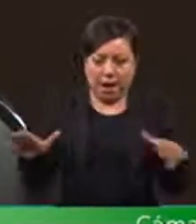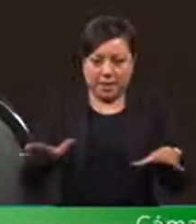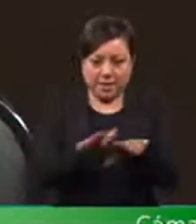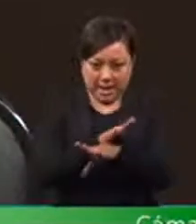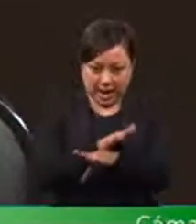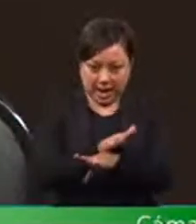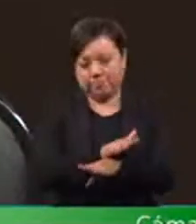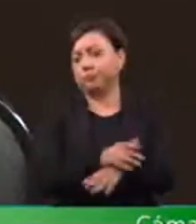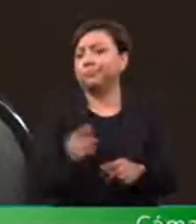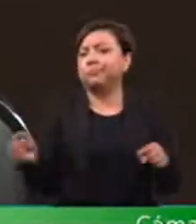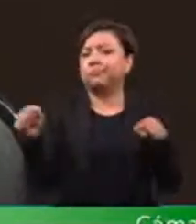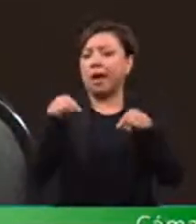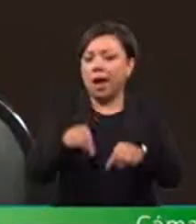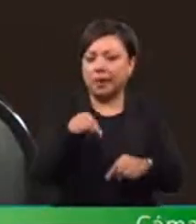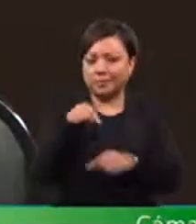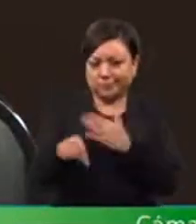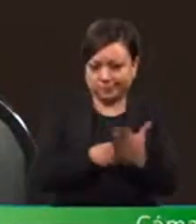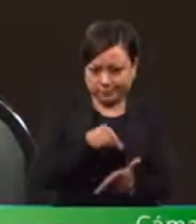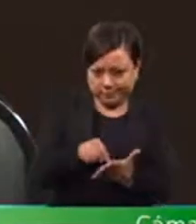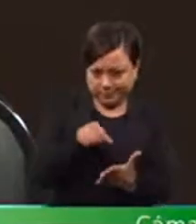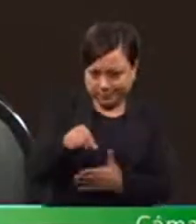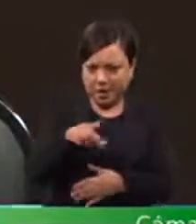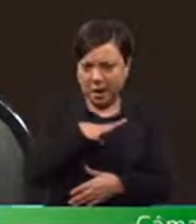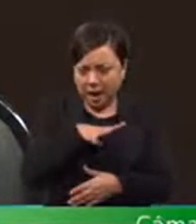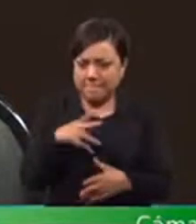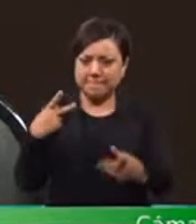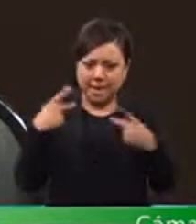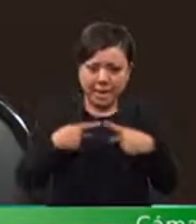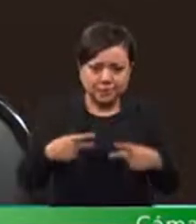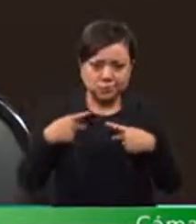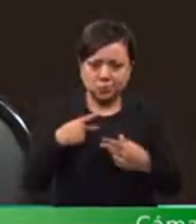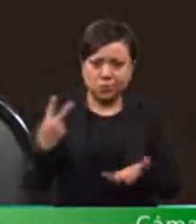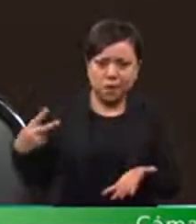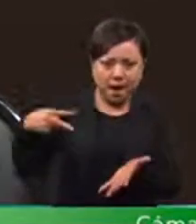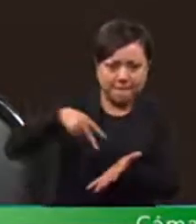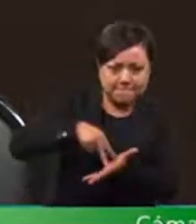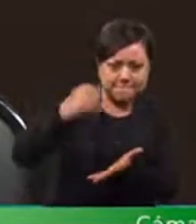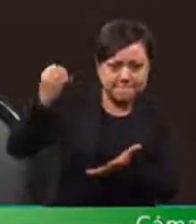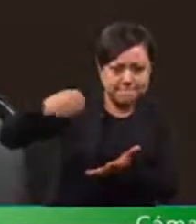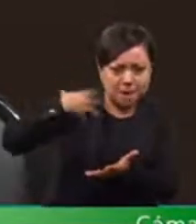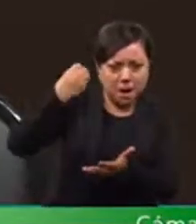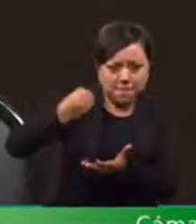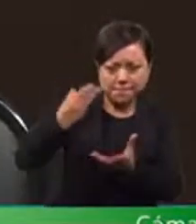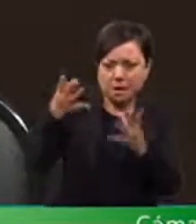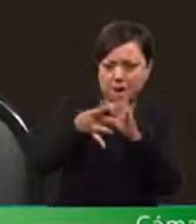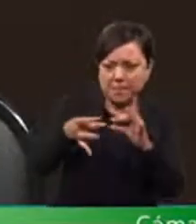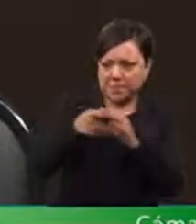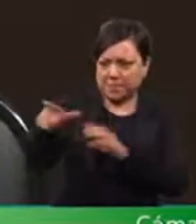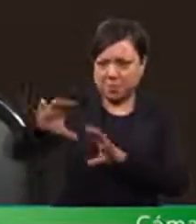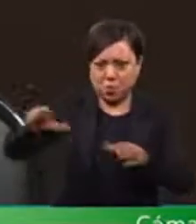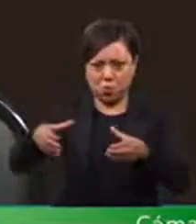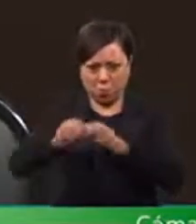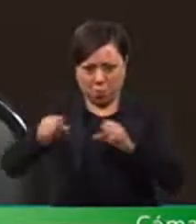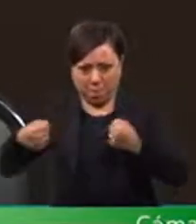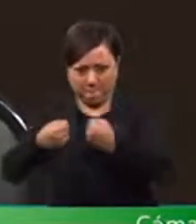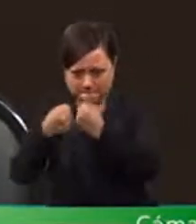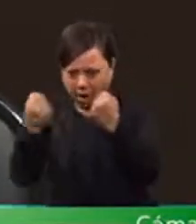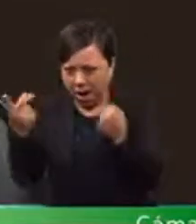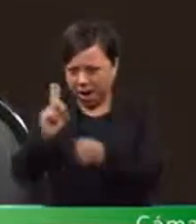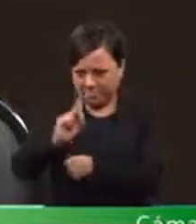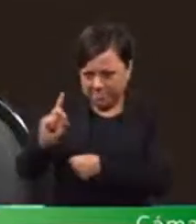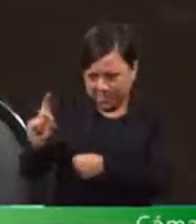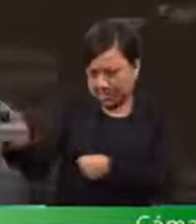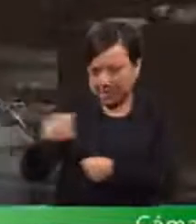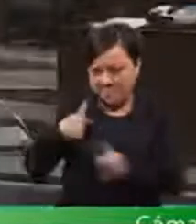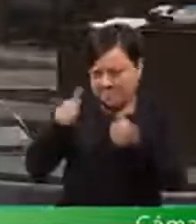sino que aquí mismo ha habido oradores que están pidiendo que ninguna propuesta de la oposición tampoco sea tomada en